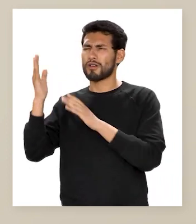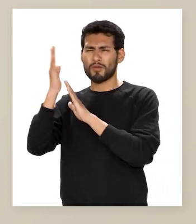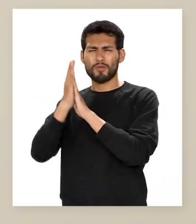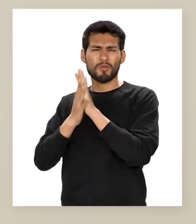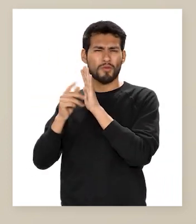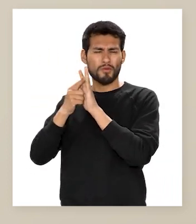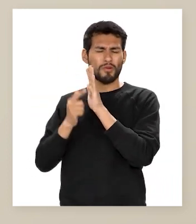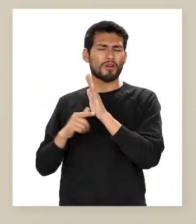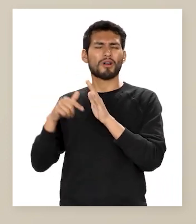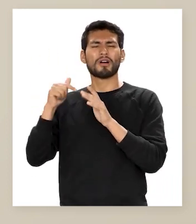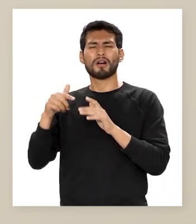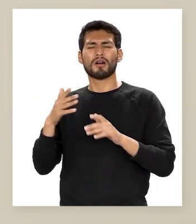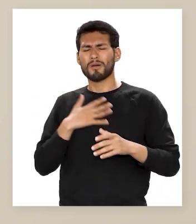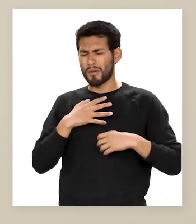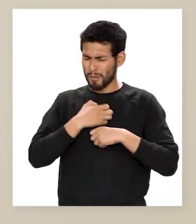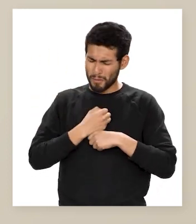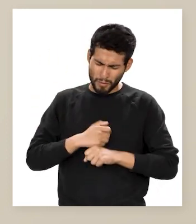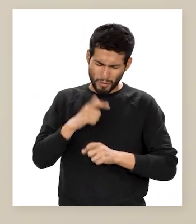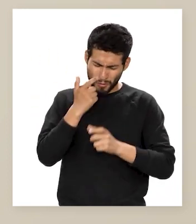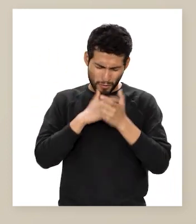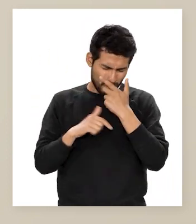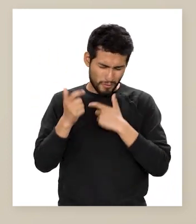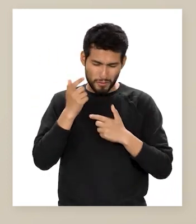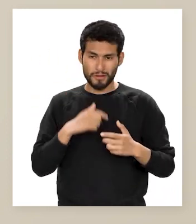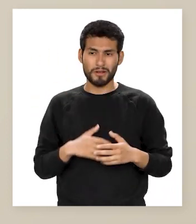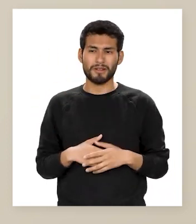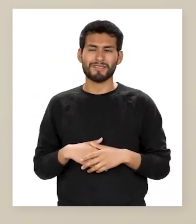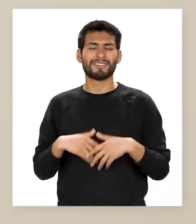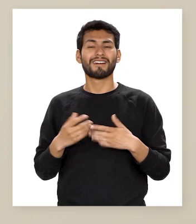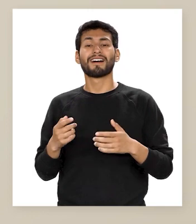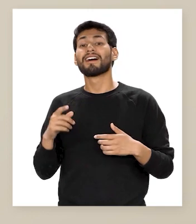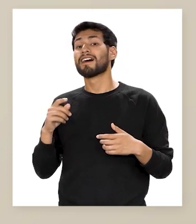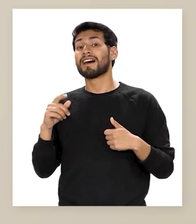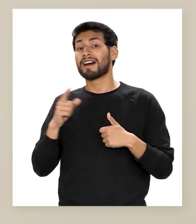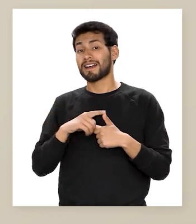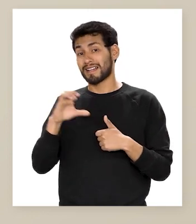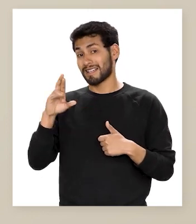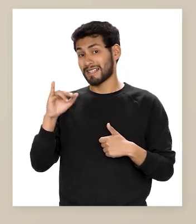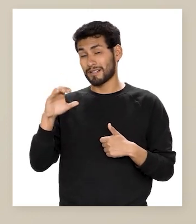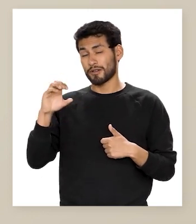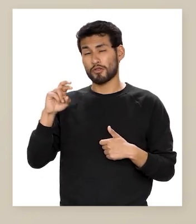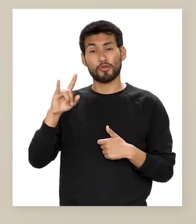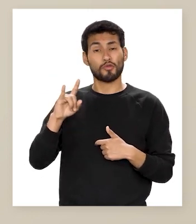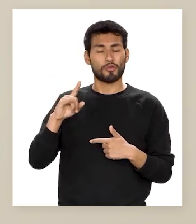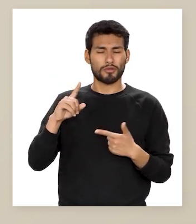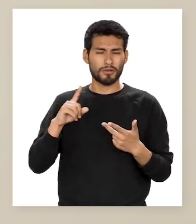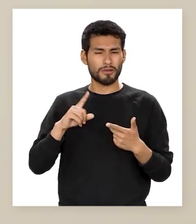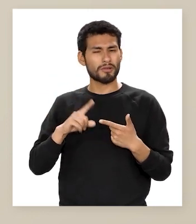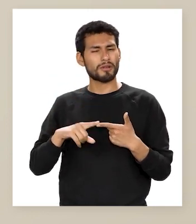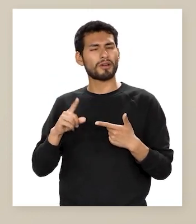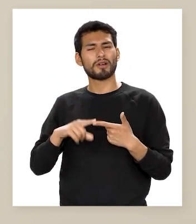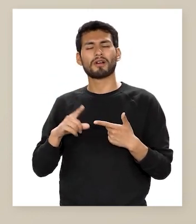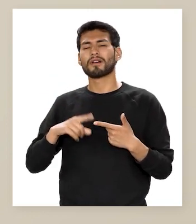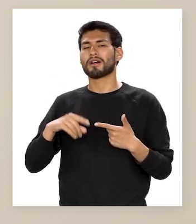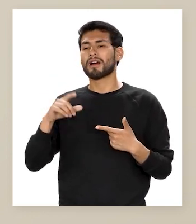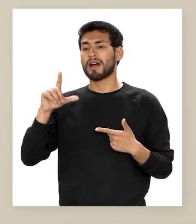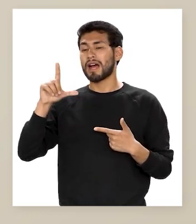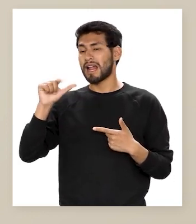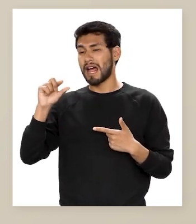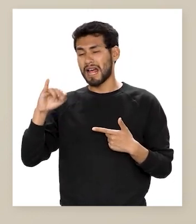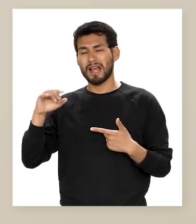responden encuadrando mi pena en lágrimas Alternativa A Cric, cric, cruj Alternativa B